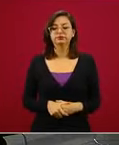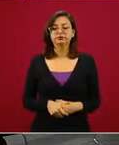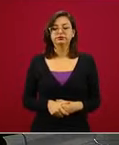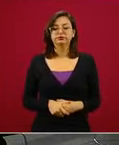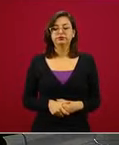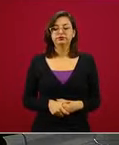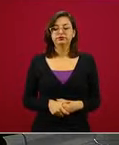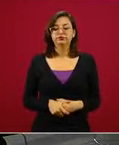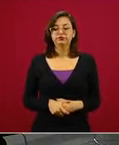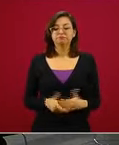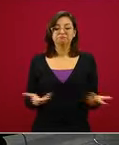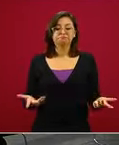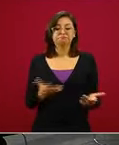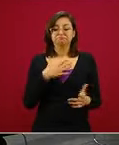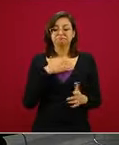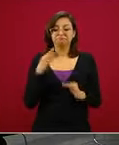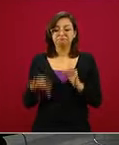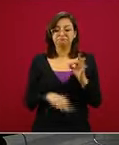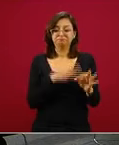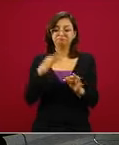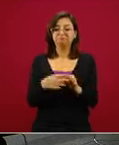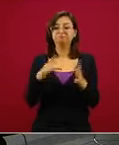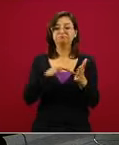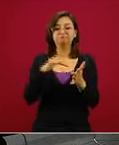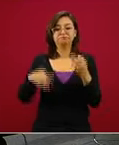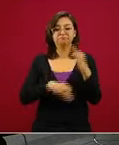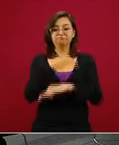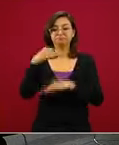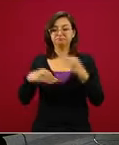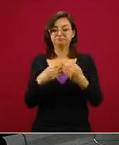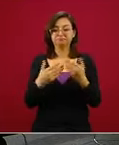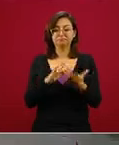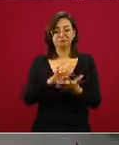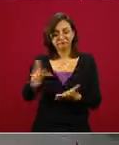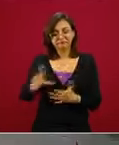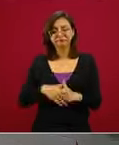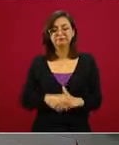Eso es todo por mi parte. Les agradezco a todos. Muchas gracias.